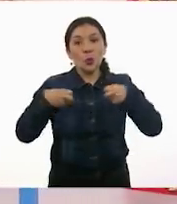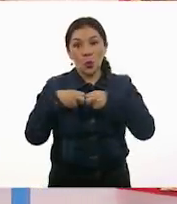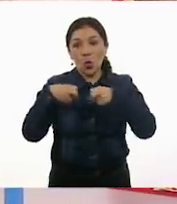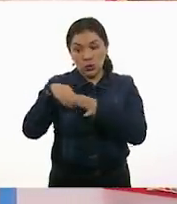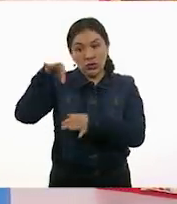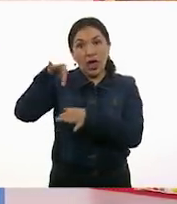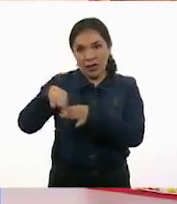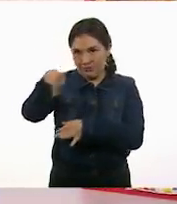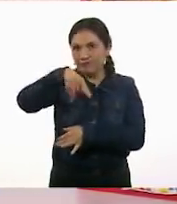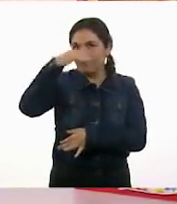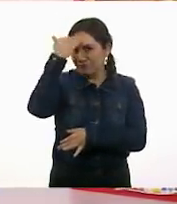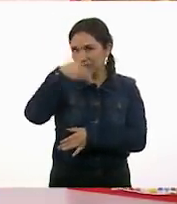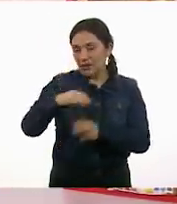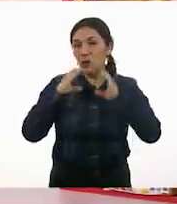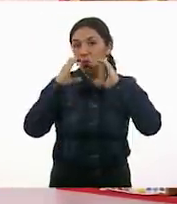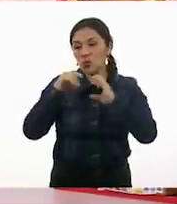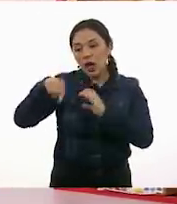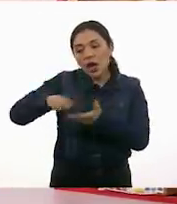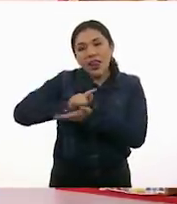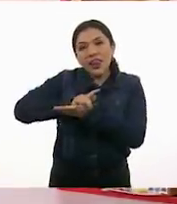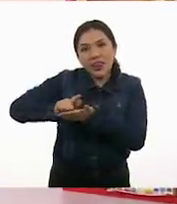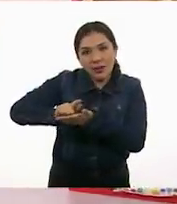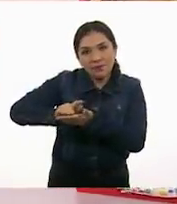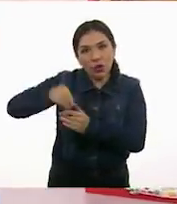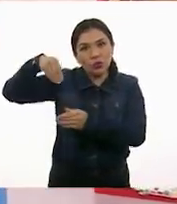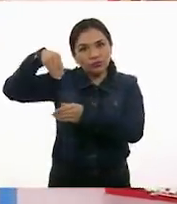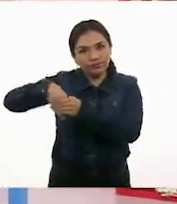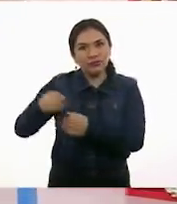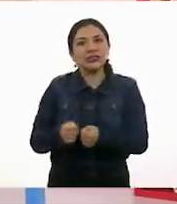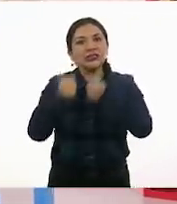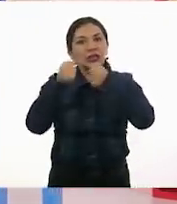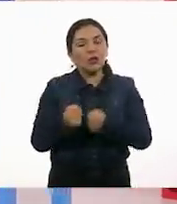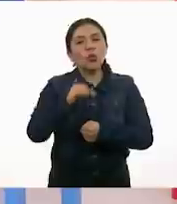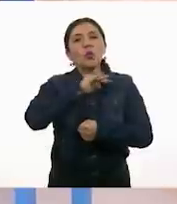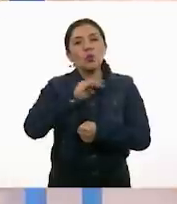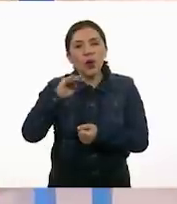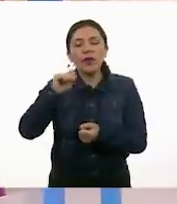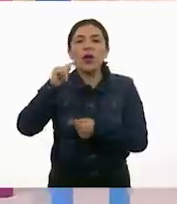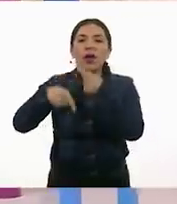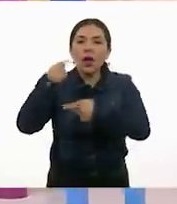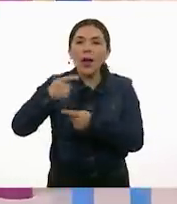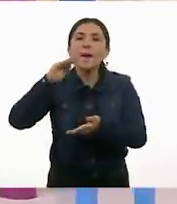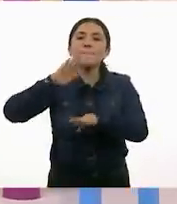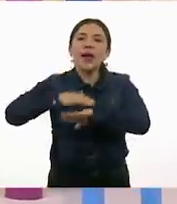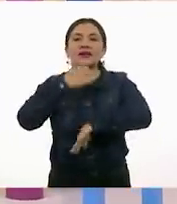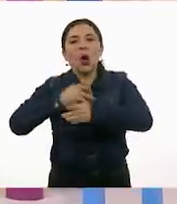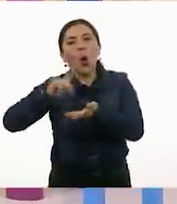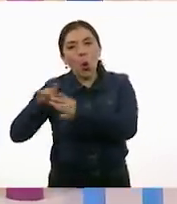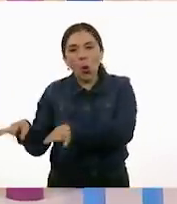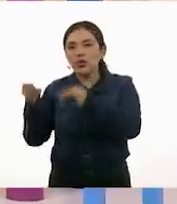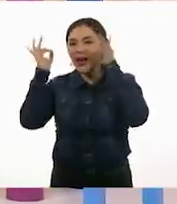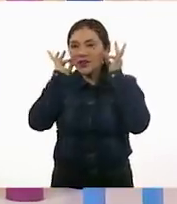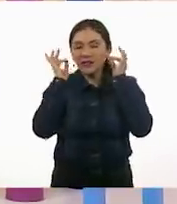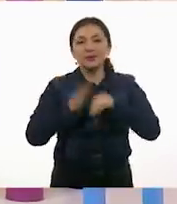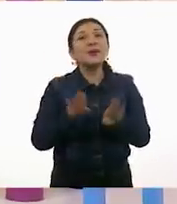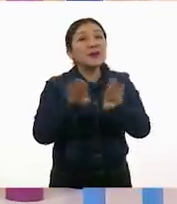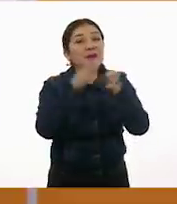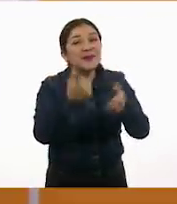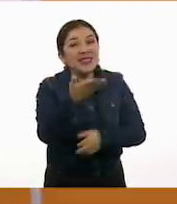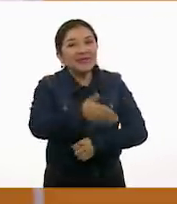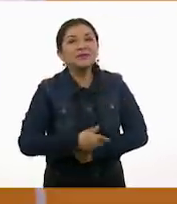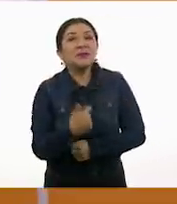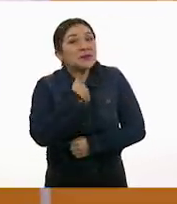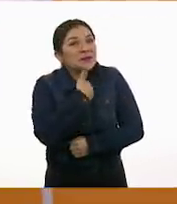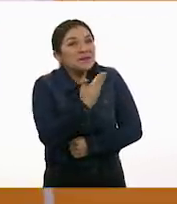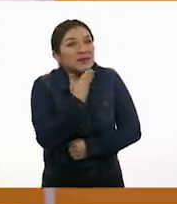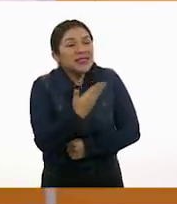bolsita, ya saben, para cuidarlo y mantenerlo en un lugar donde podamos tomarlo después. ¿Cómo estás, Alexia? Muy bien,